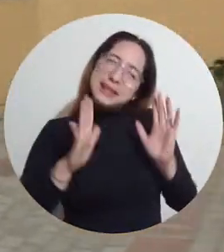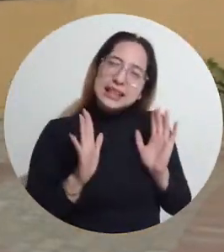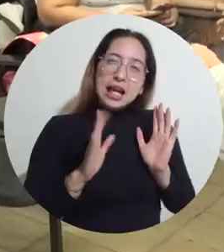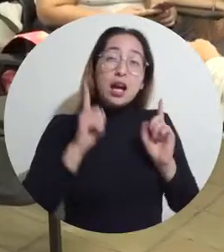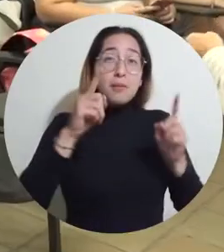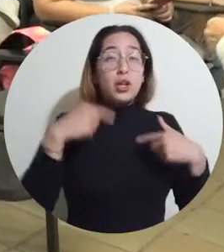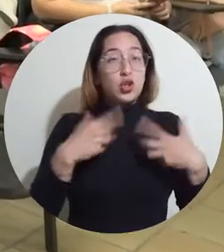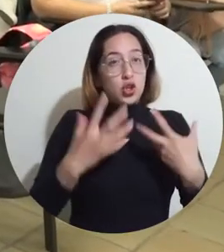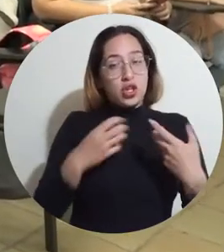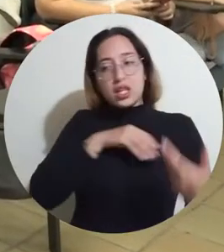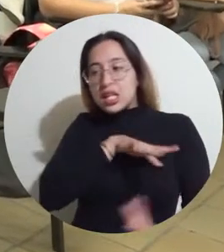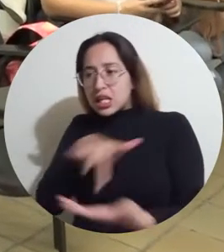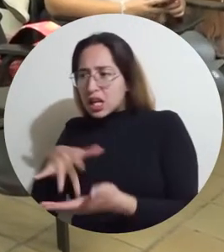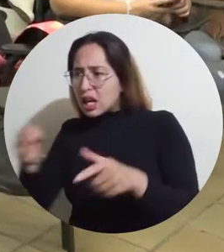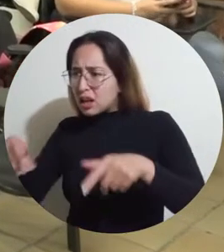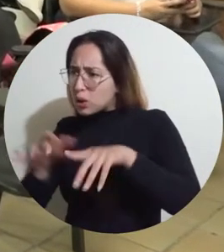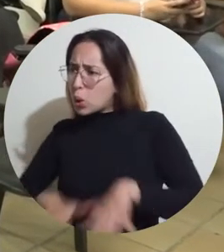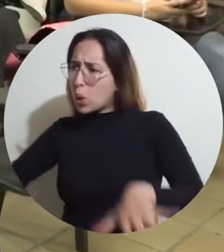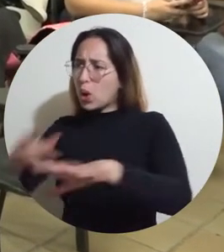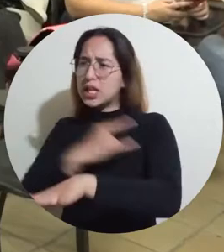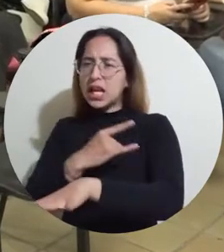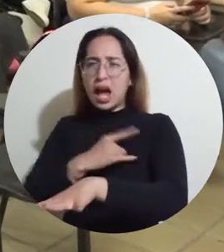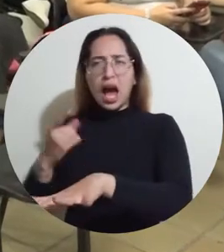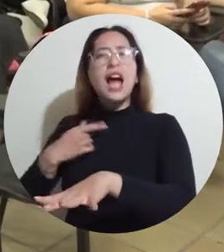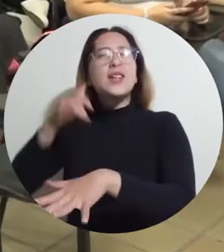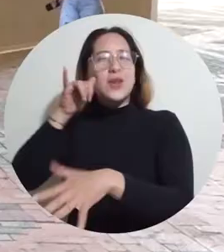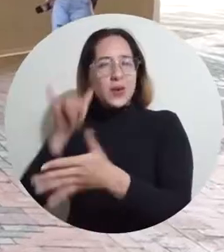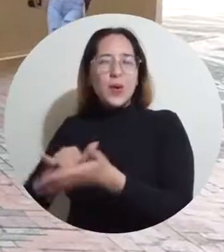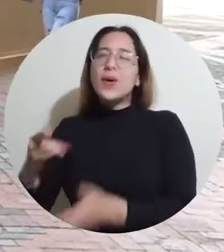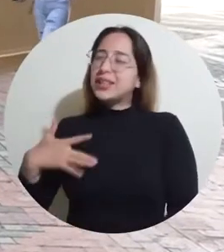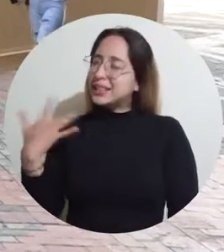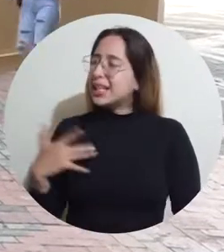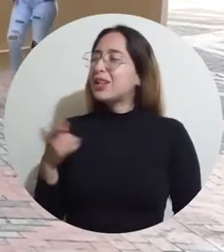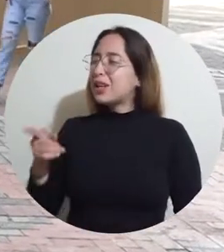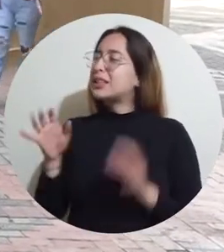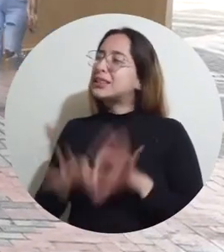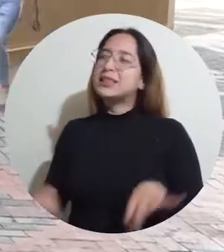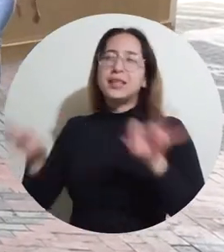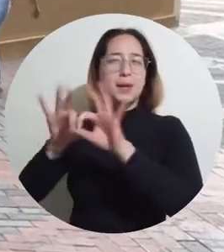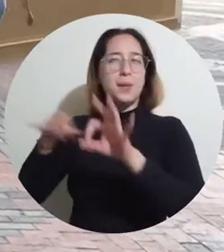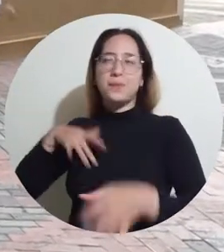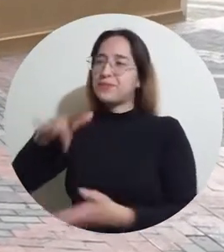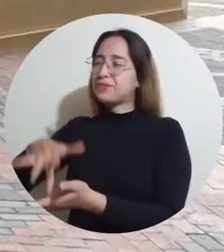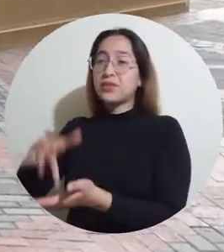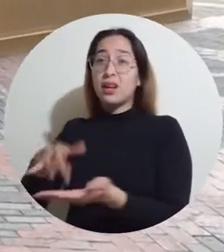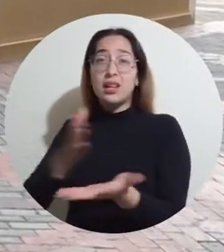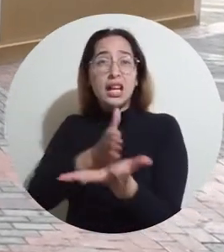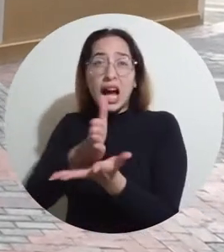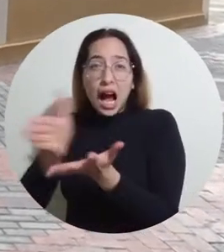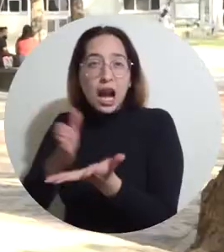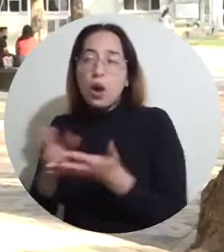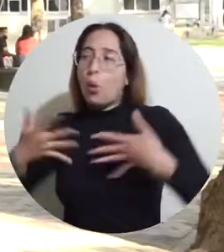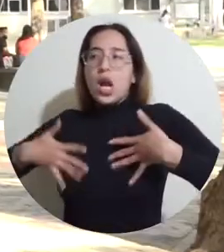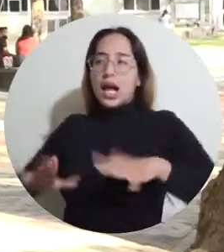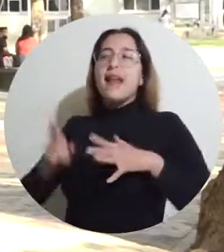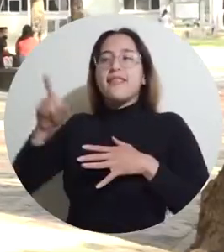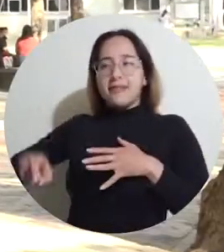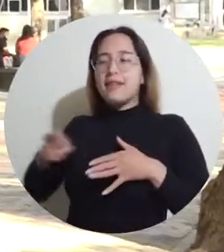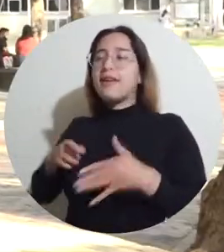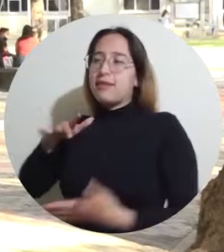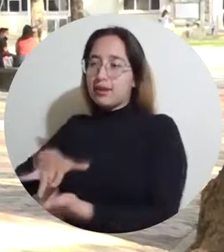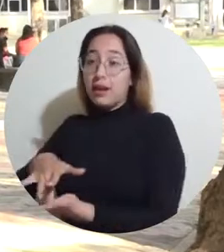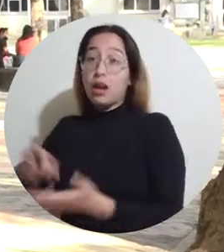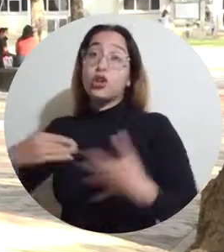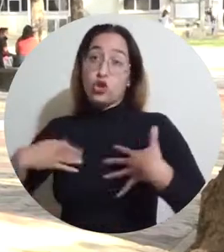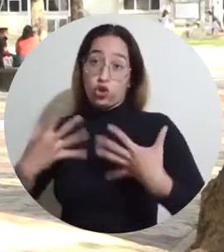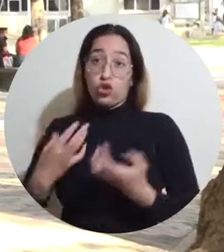presencial porque creo que es algo fundamental en cualquier ámbito de cualquier carrera. Yo me quiero convertir